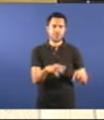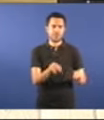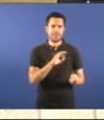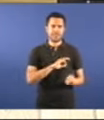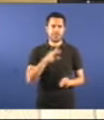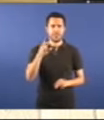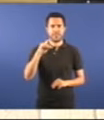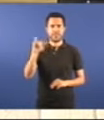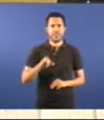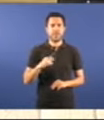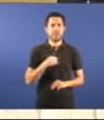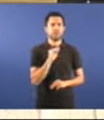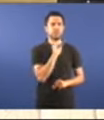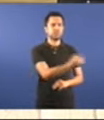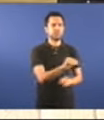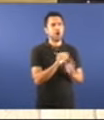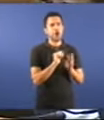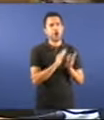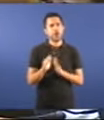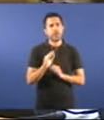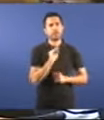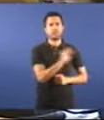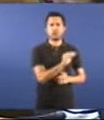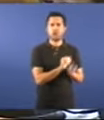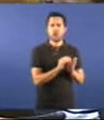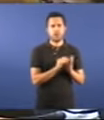Ten unha chamada a orde. Me parece moi ben.